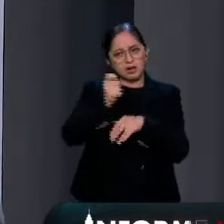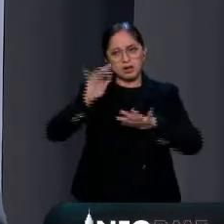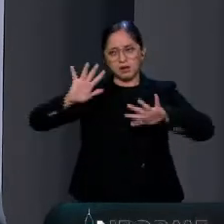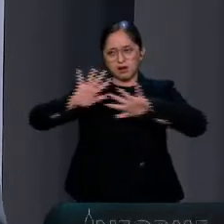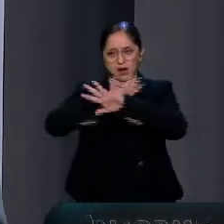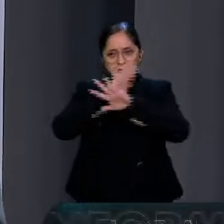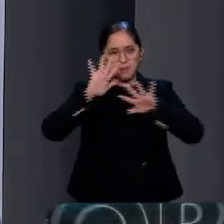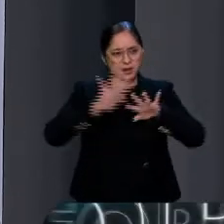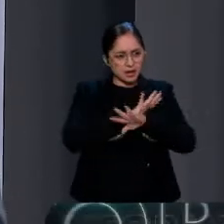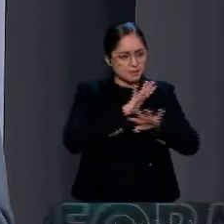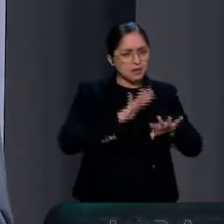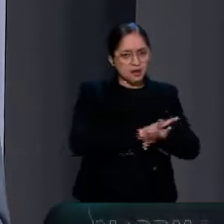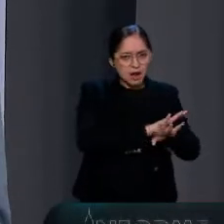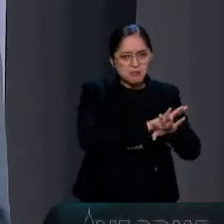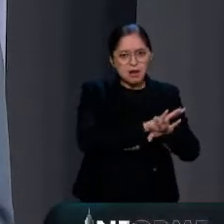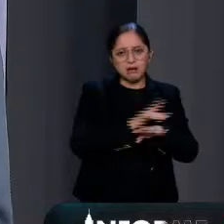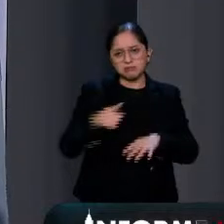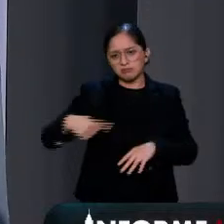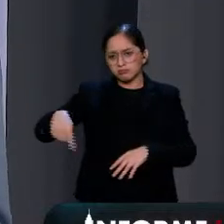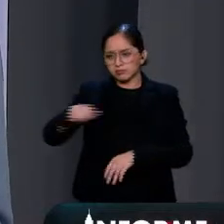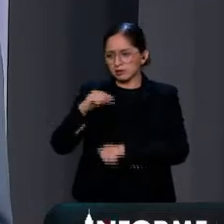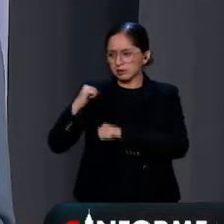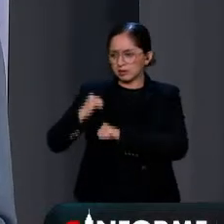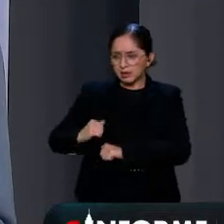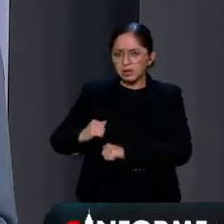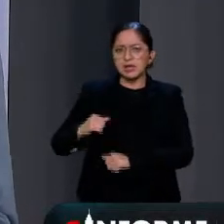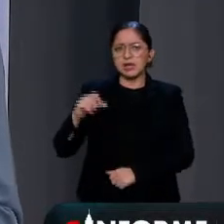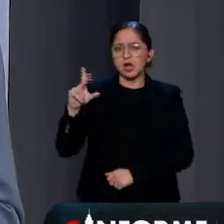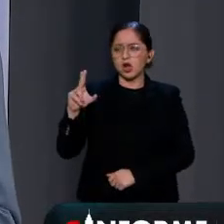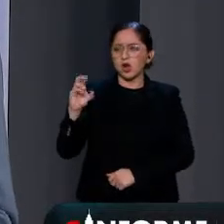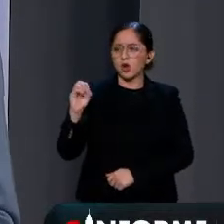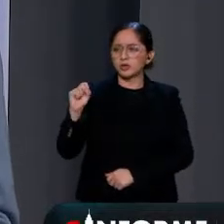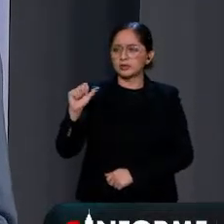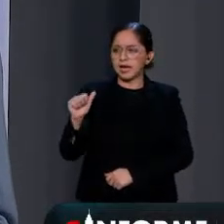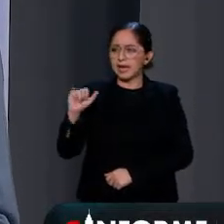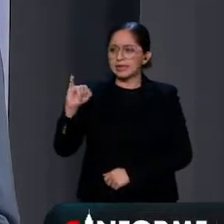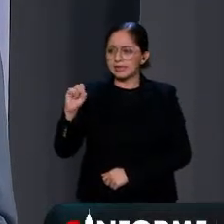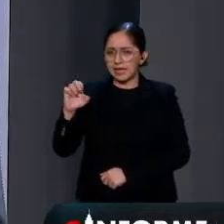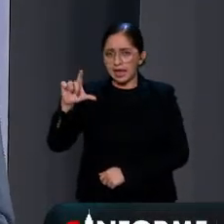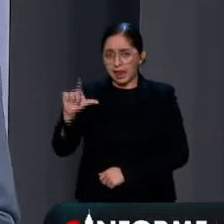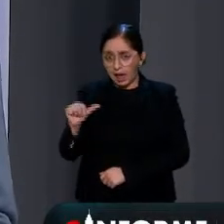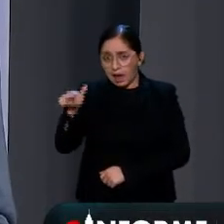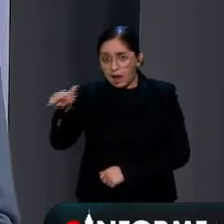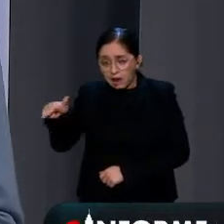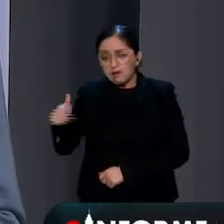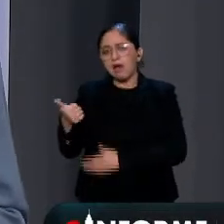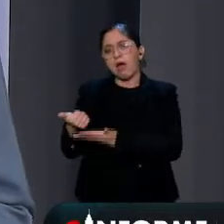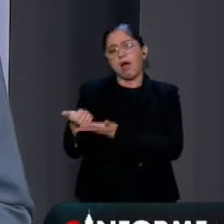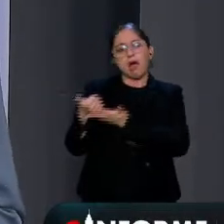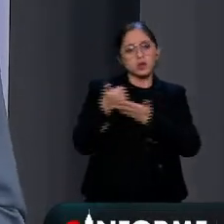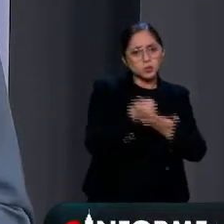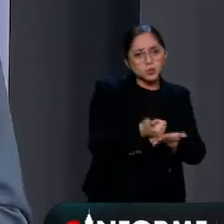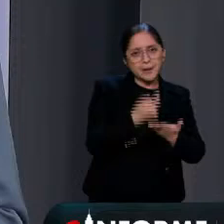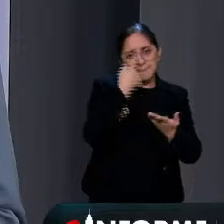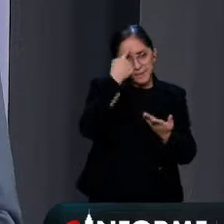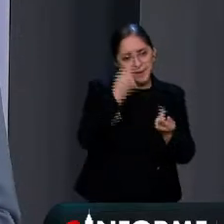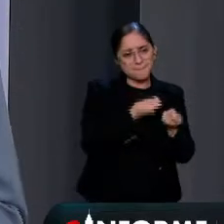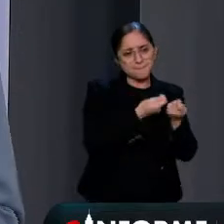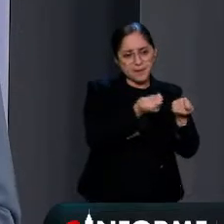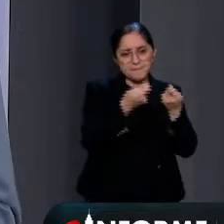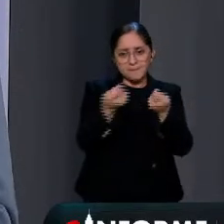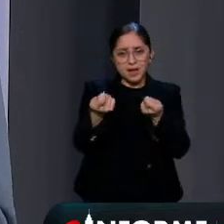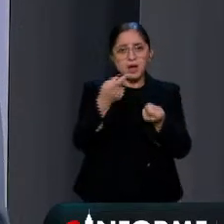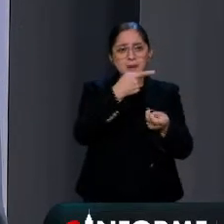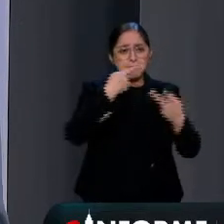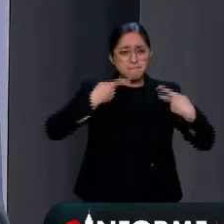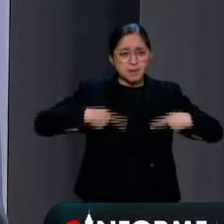Secretaría de Seguridad Ciudadana para que su titular, Rosa Isela Rodríguez, pueda contribuir en acelerar los procesos de liberación de las personas inocentes que